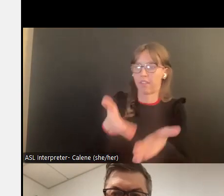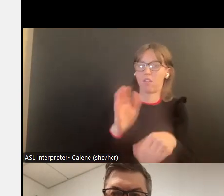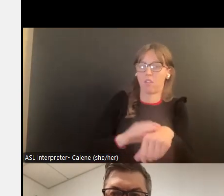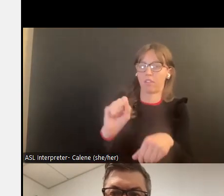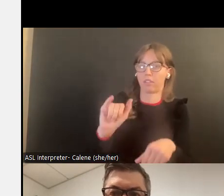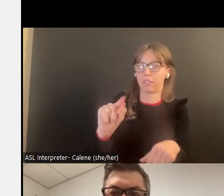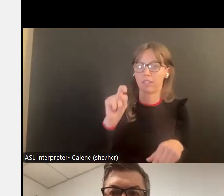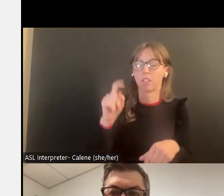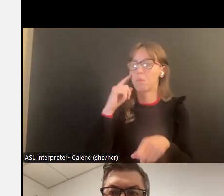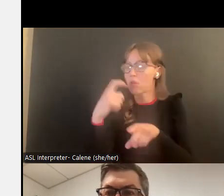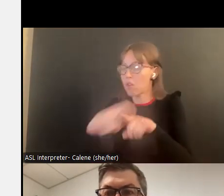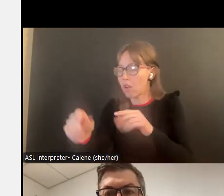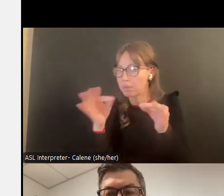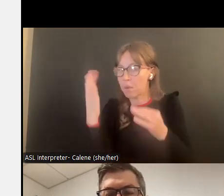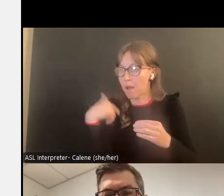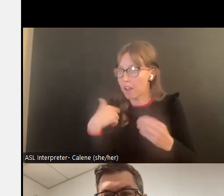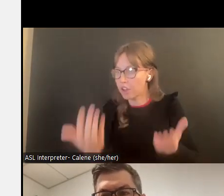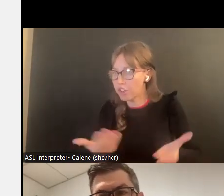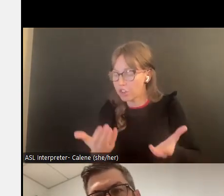por servicio.